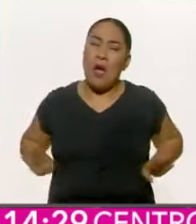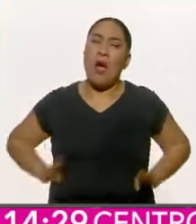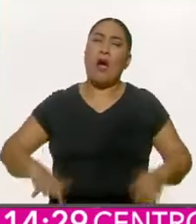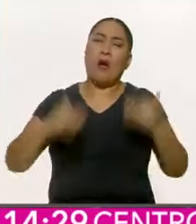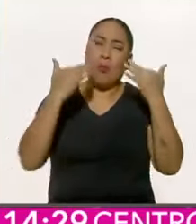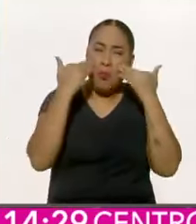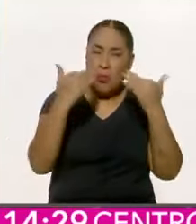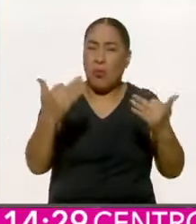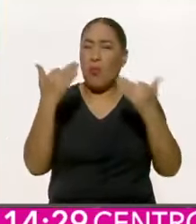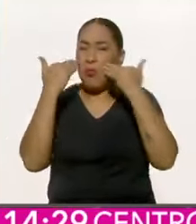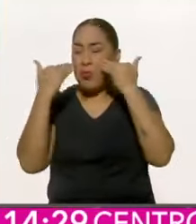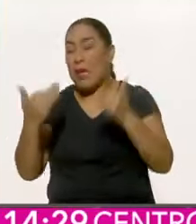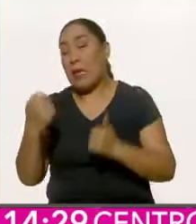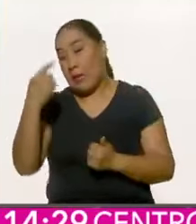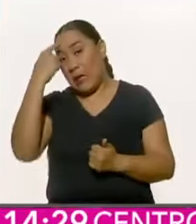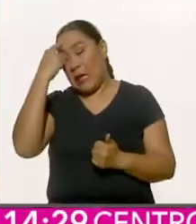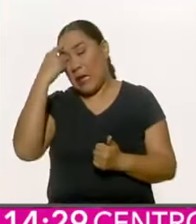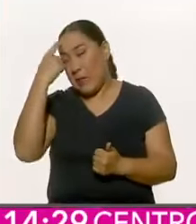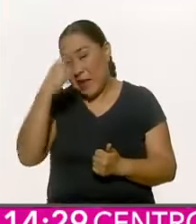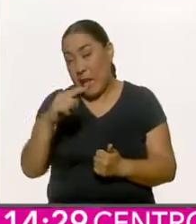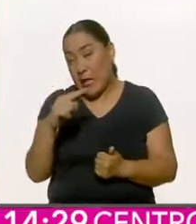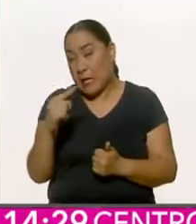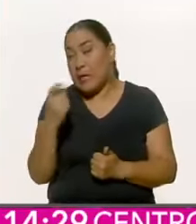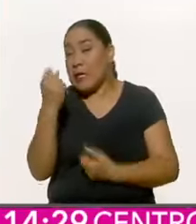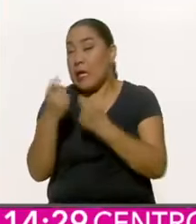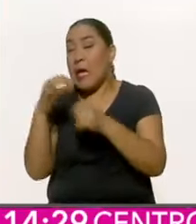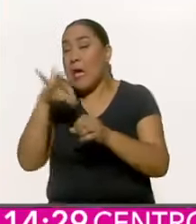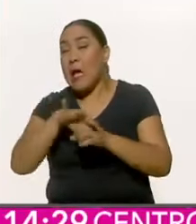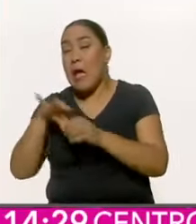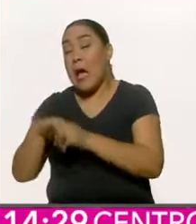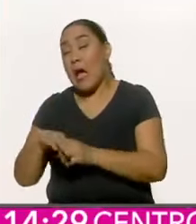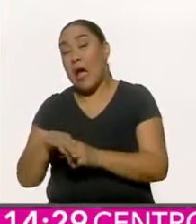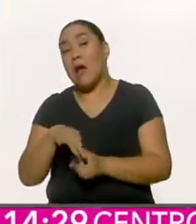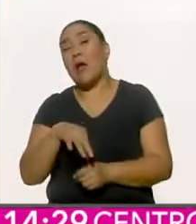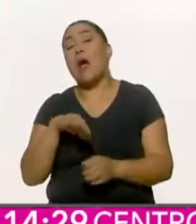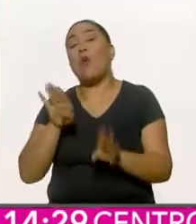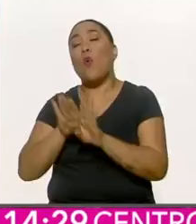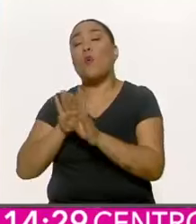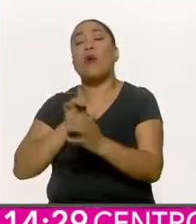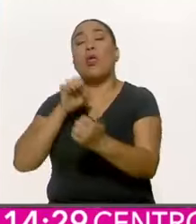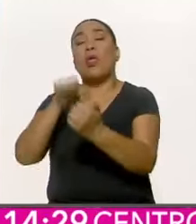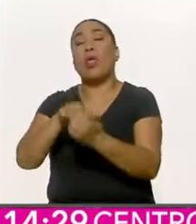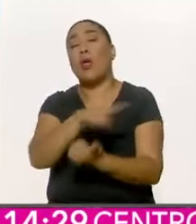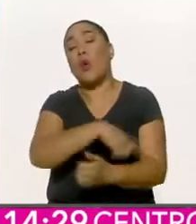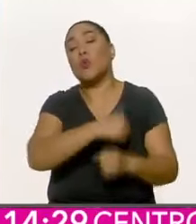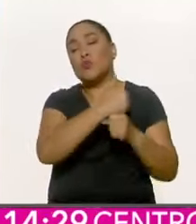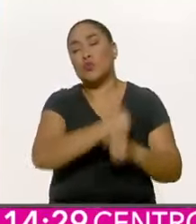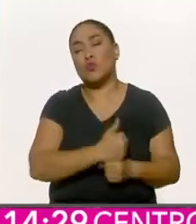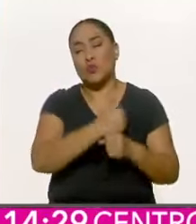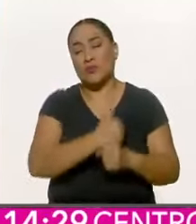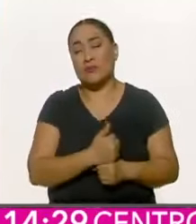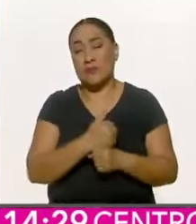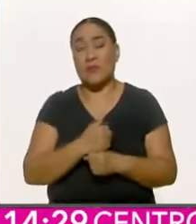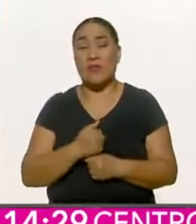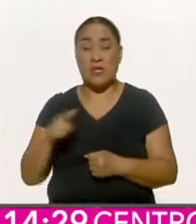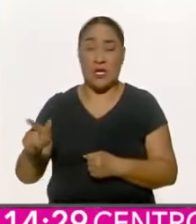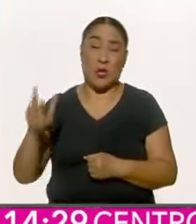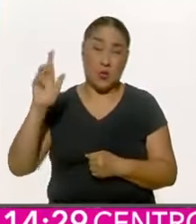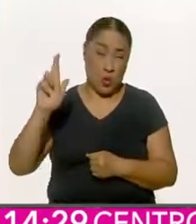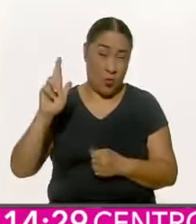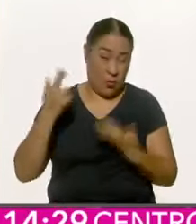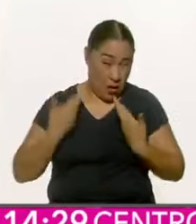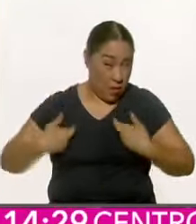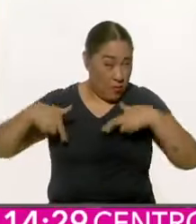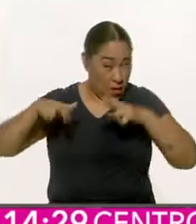intentar hacerse de un puñado de votos del dolor humano. No representa Xochitl Galvez a las